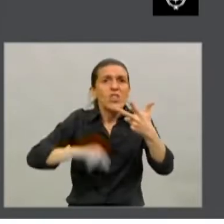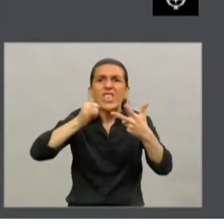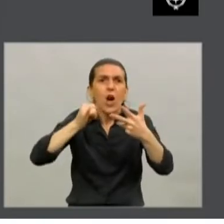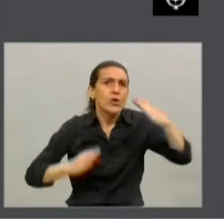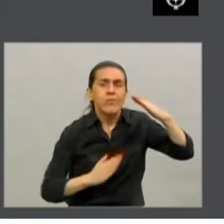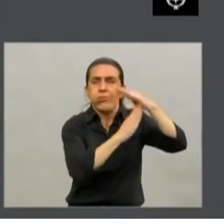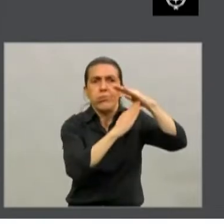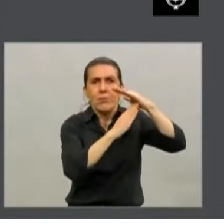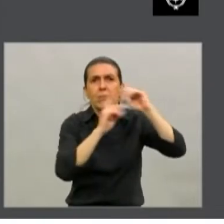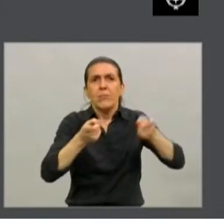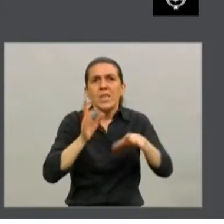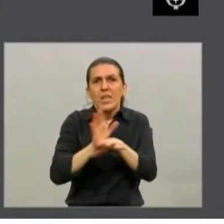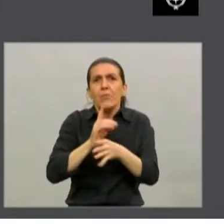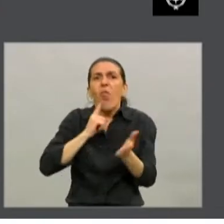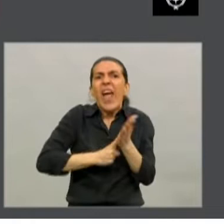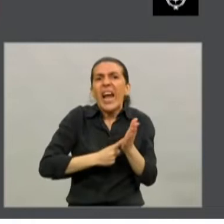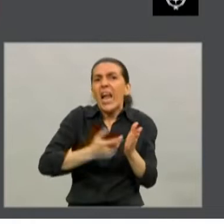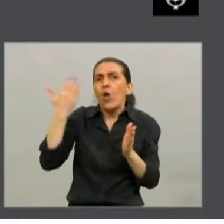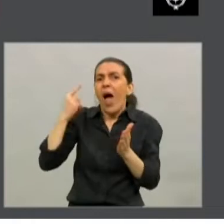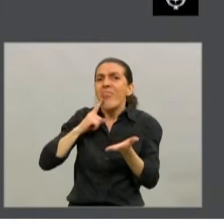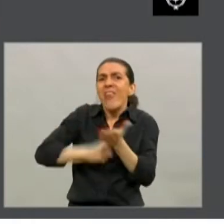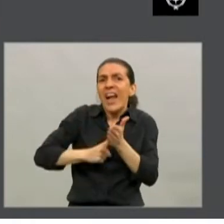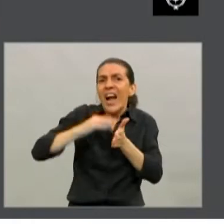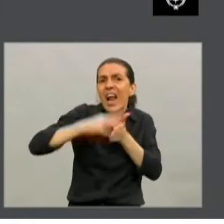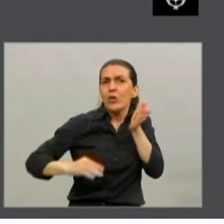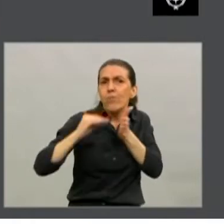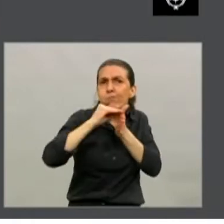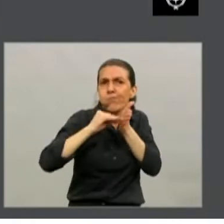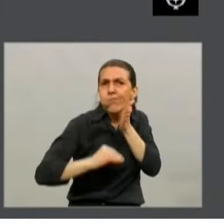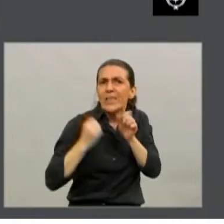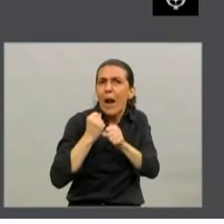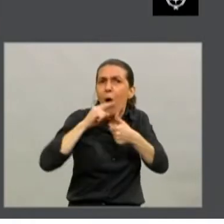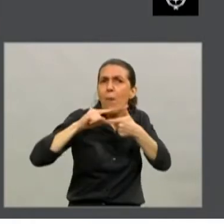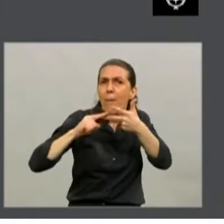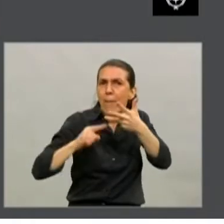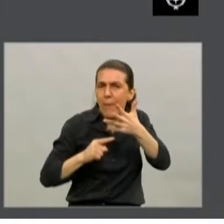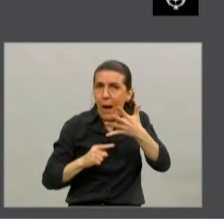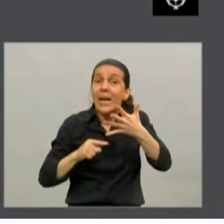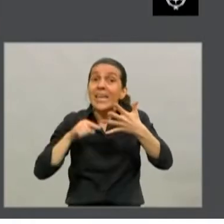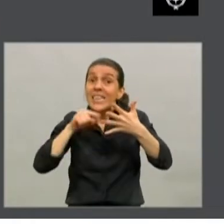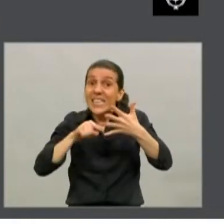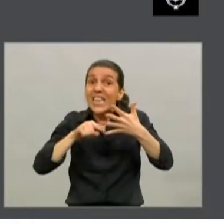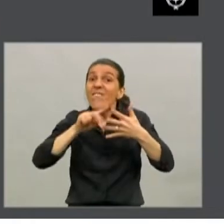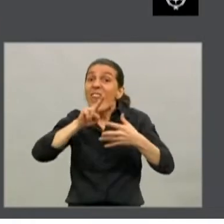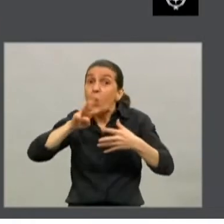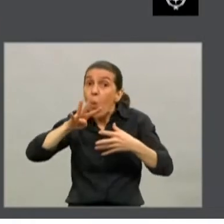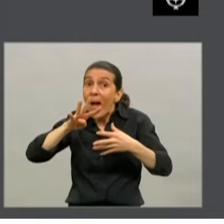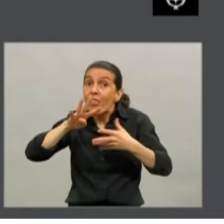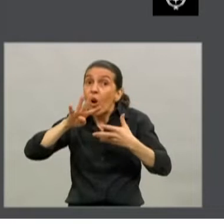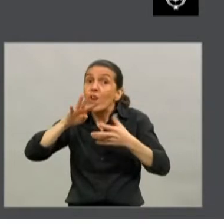determinaron en el primer decreto que dictamos de aislamiento y que son esas 24 actividades